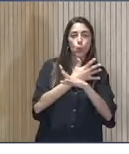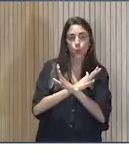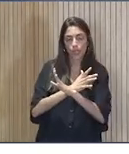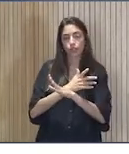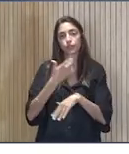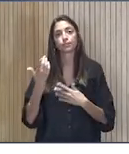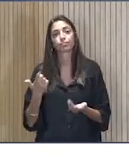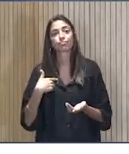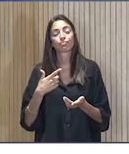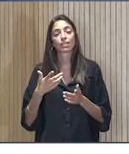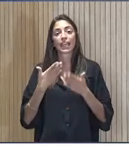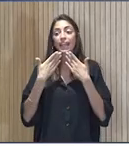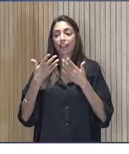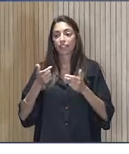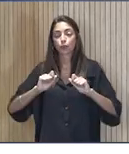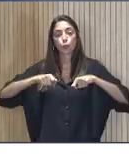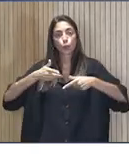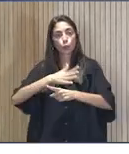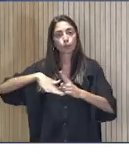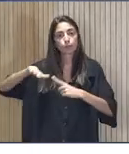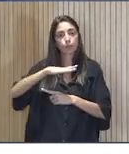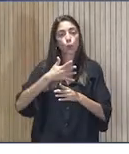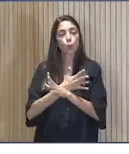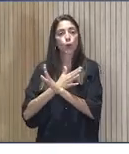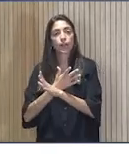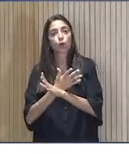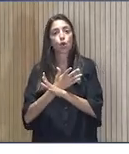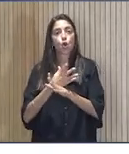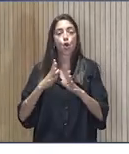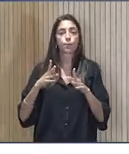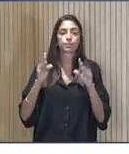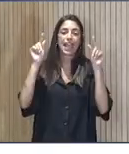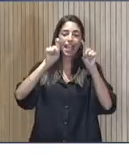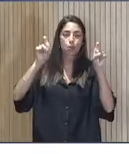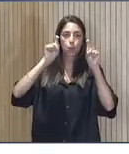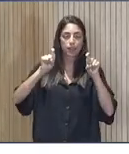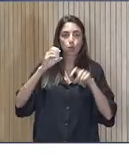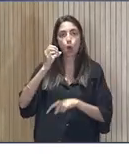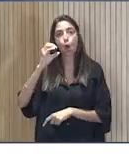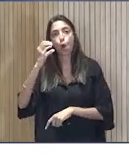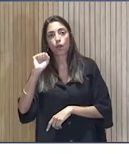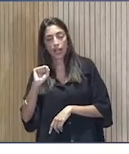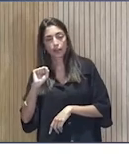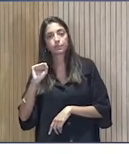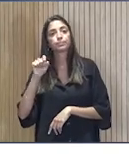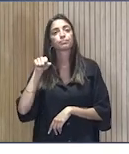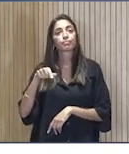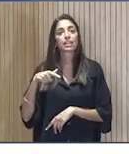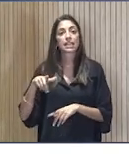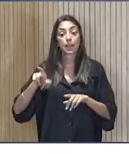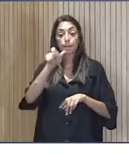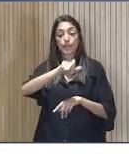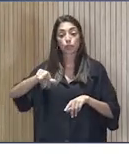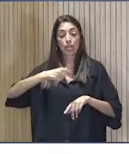ambiente a través del juego educativo. La oca de la energía y el medio ambiente. Tanto jóvenes como mayores de la España vaciada